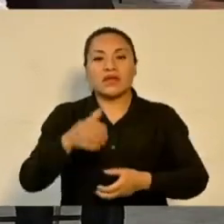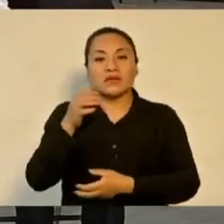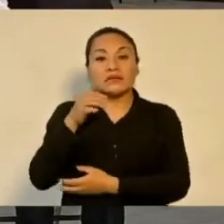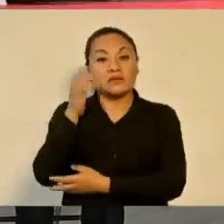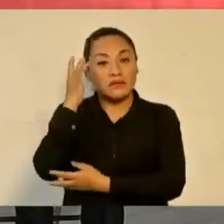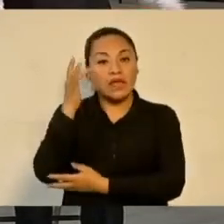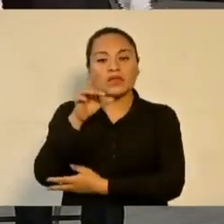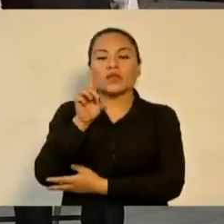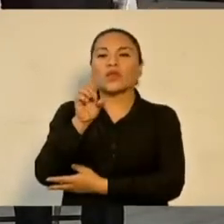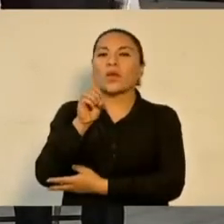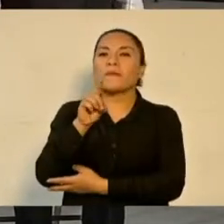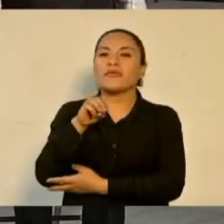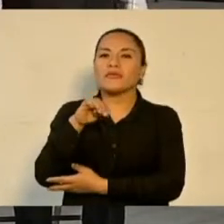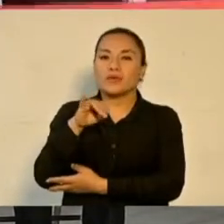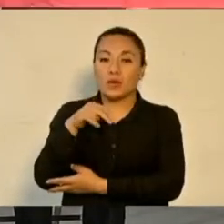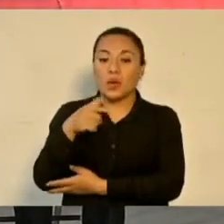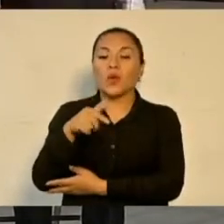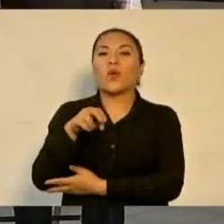Nutzá. Gracias.